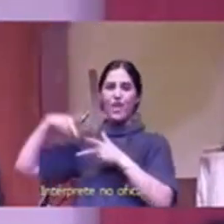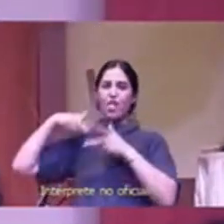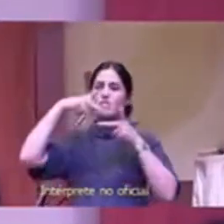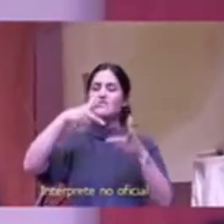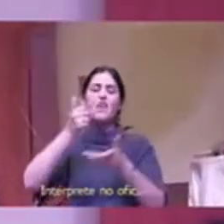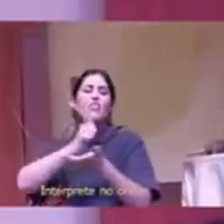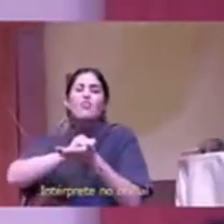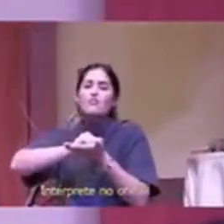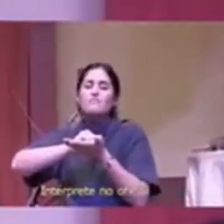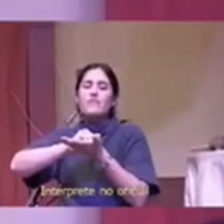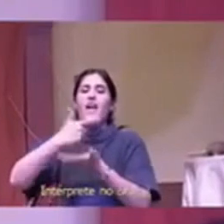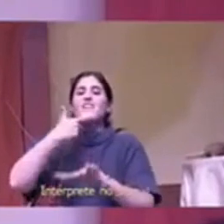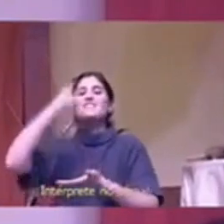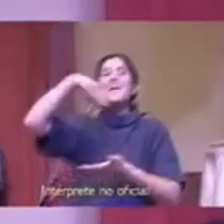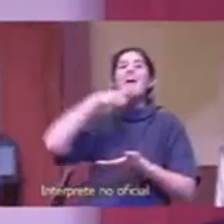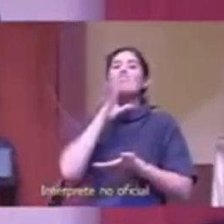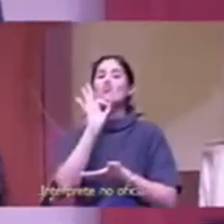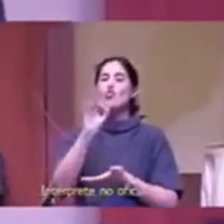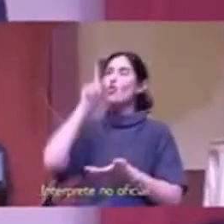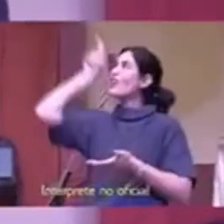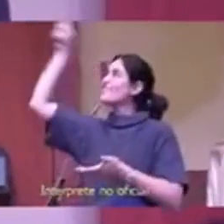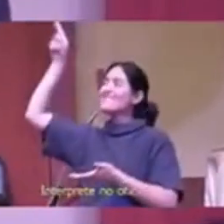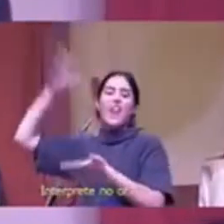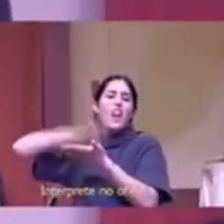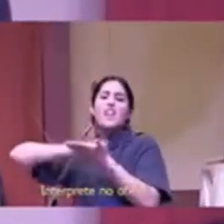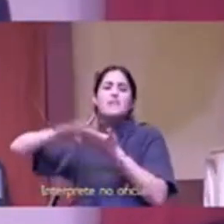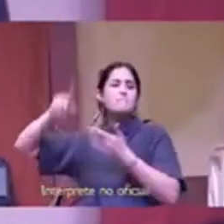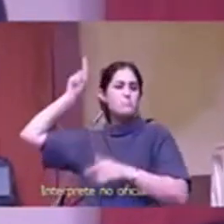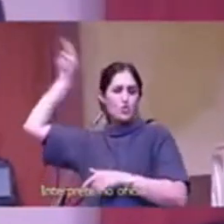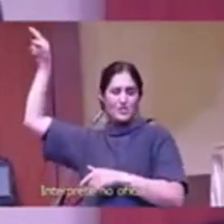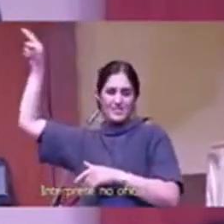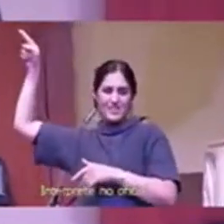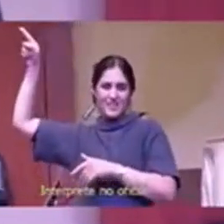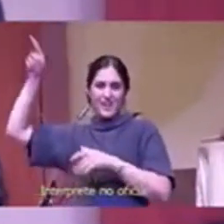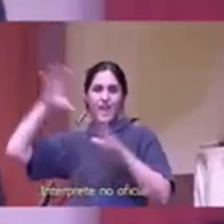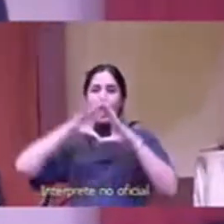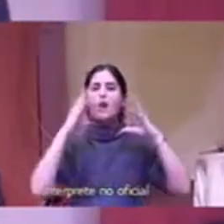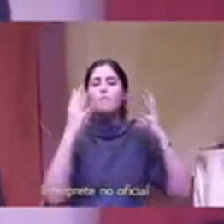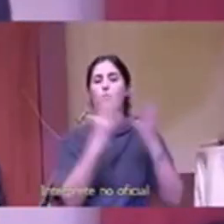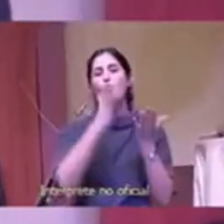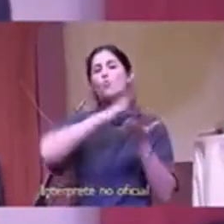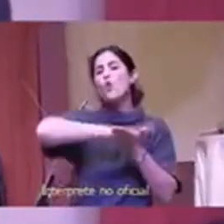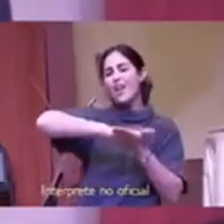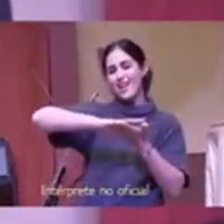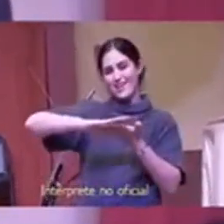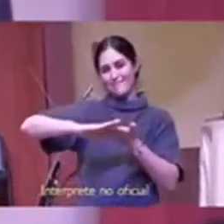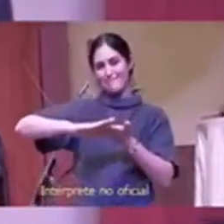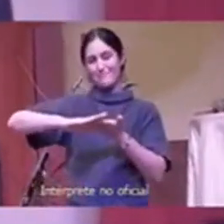santo es la tierra recta es la tierra